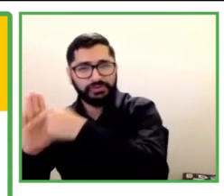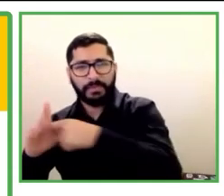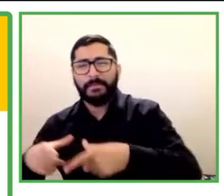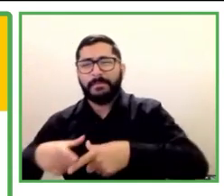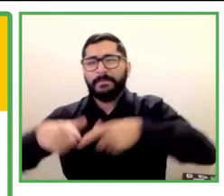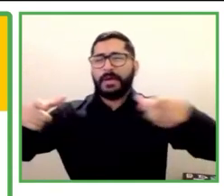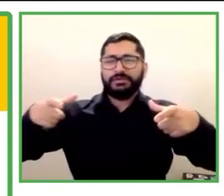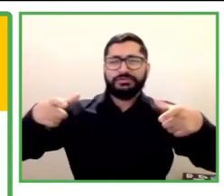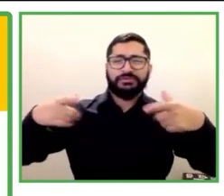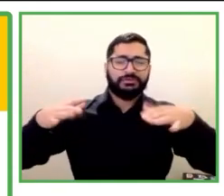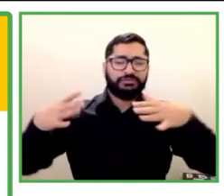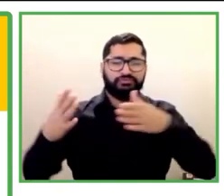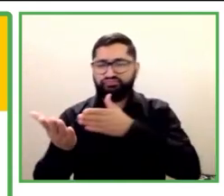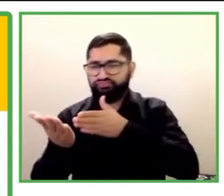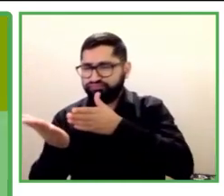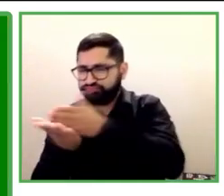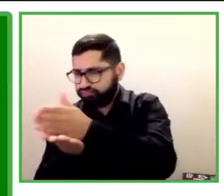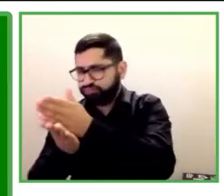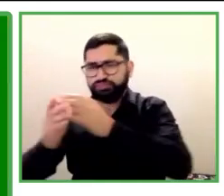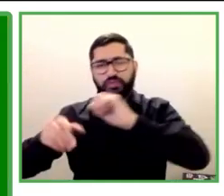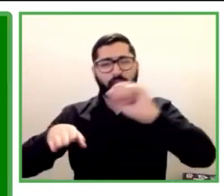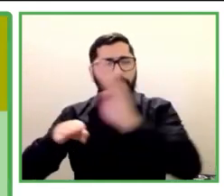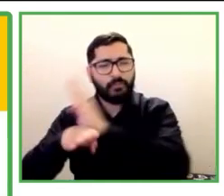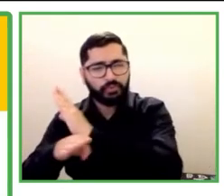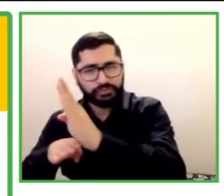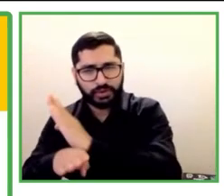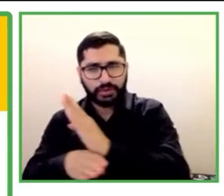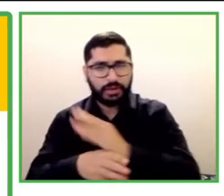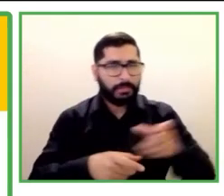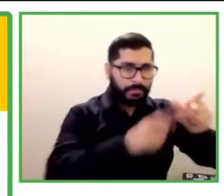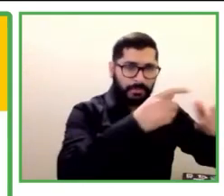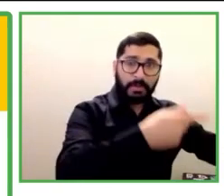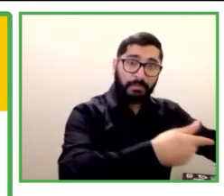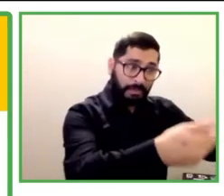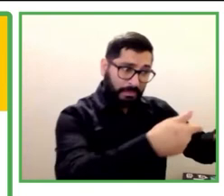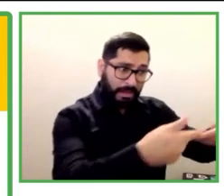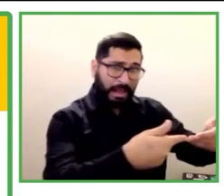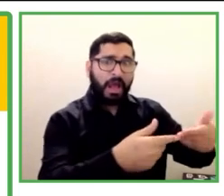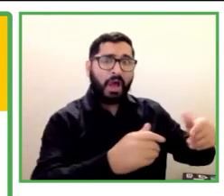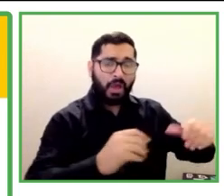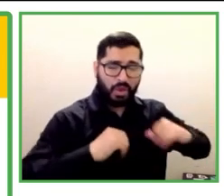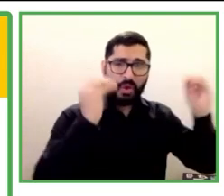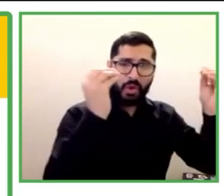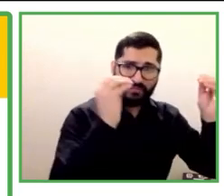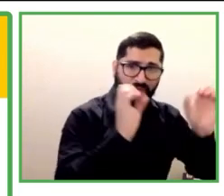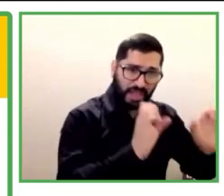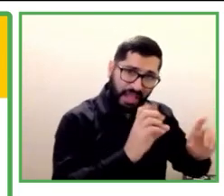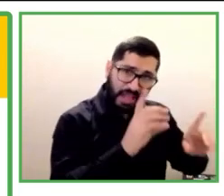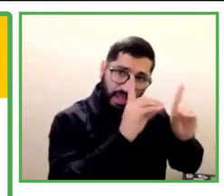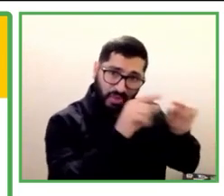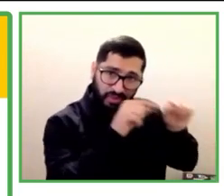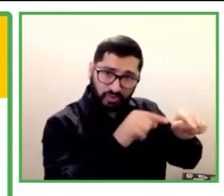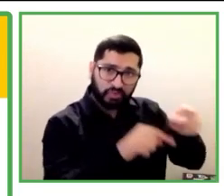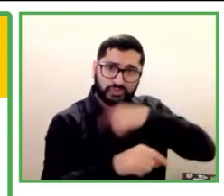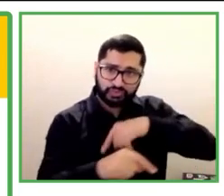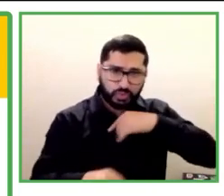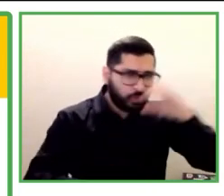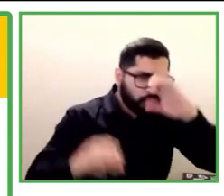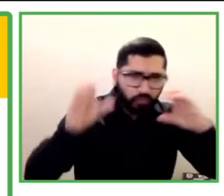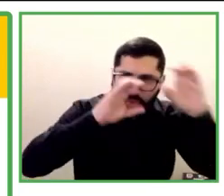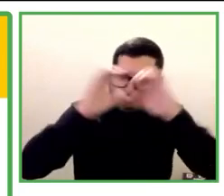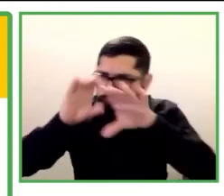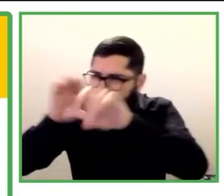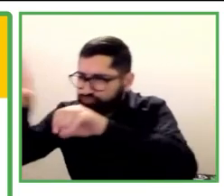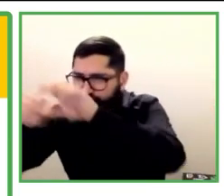educados, nosotros buscamos acá y hacemos el posicionamiento. Eso es lo que hemos hecho en los últimos dos años y medio. Pero